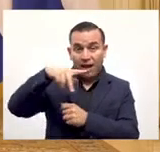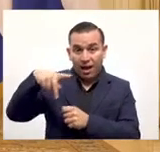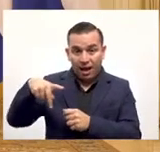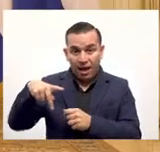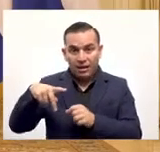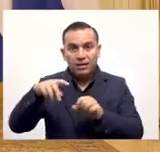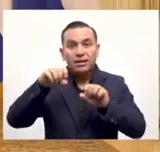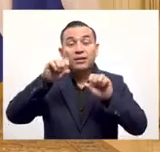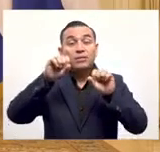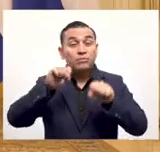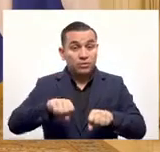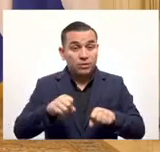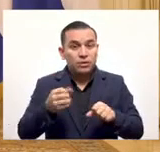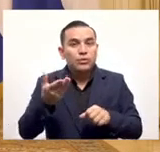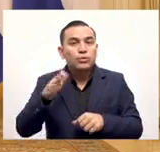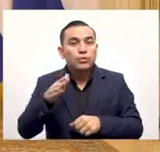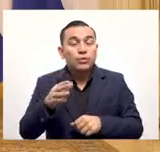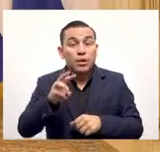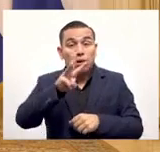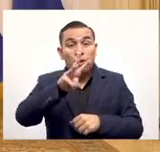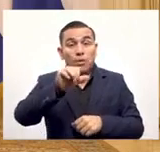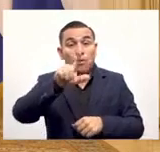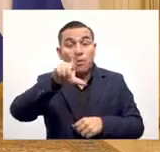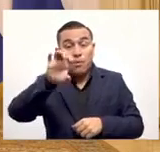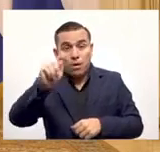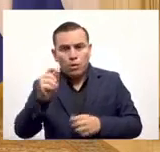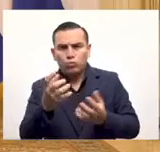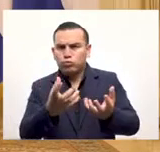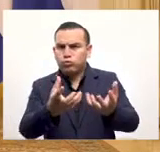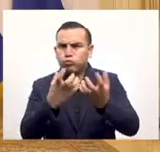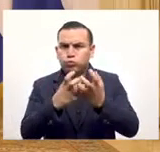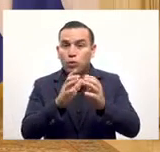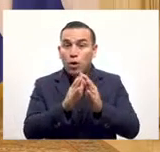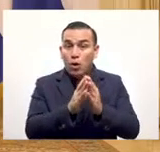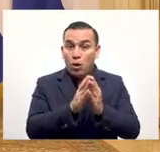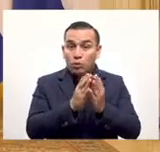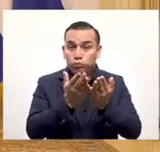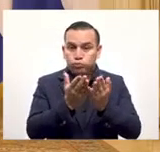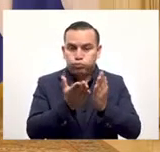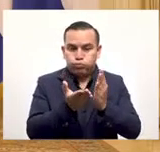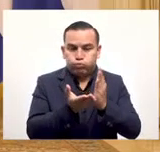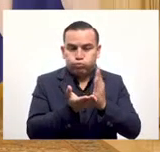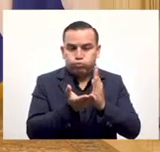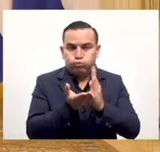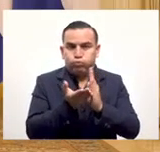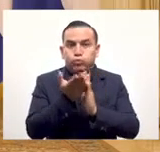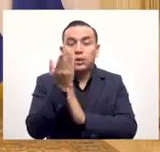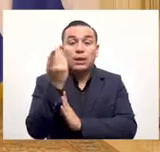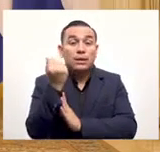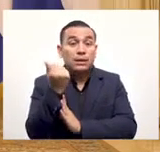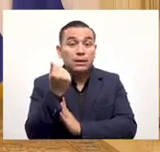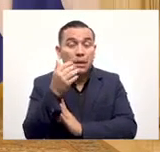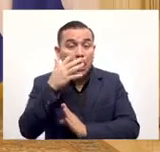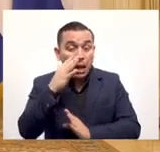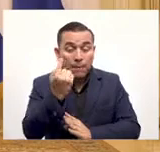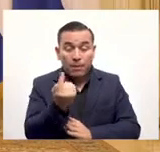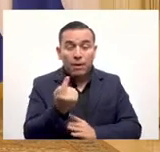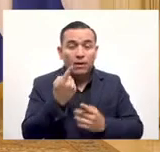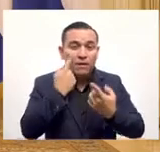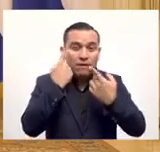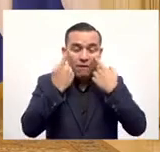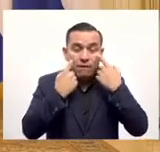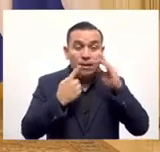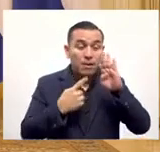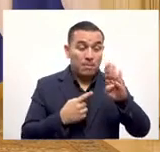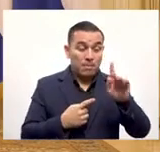aplicación y como explicamos al principio entre más wallets hay en el país más se va multiplicando el dinero porque si el turista